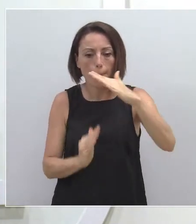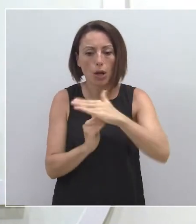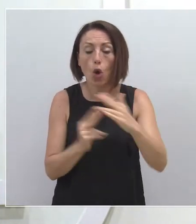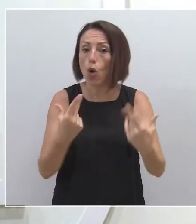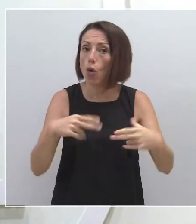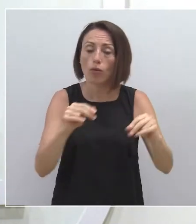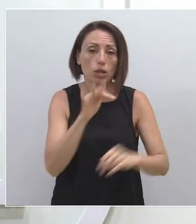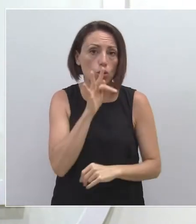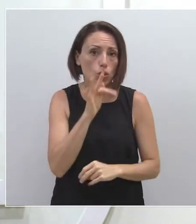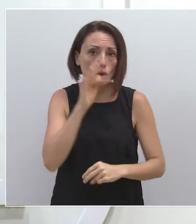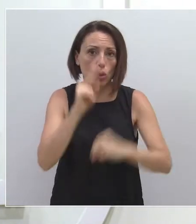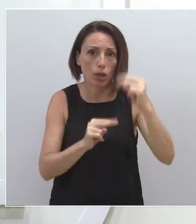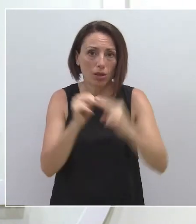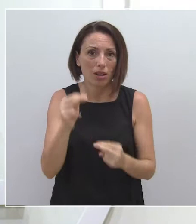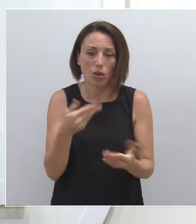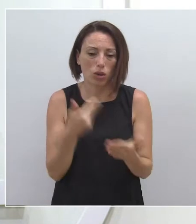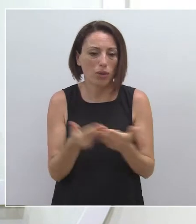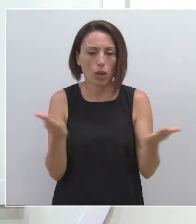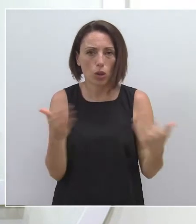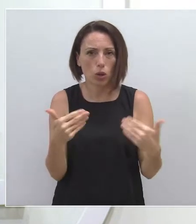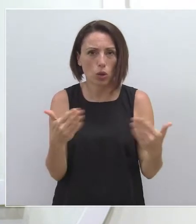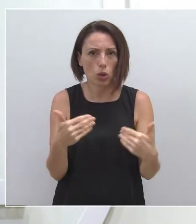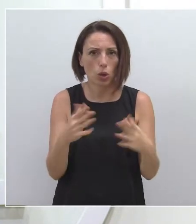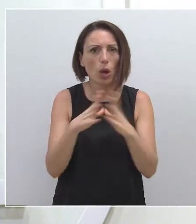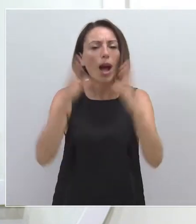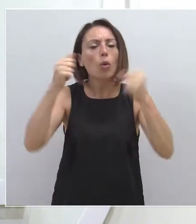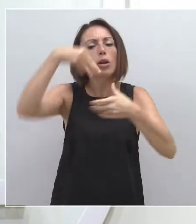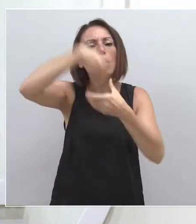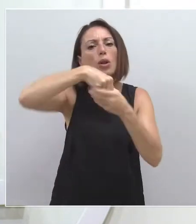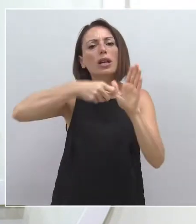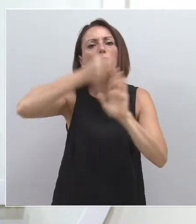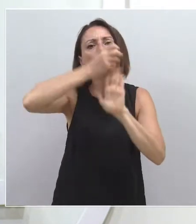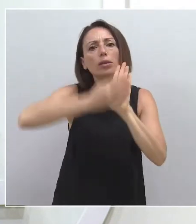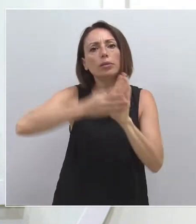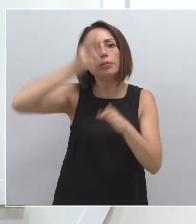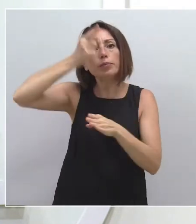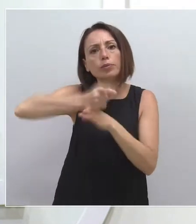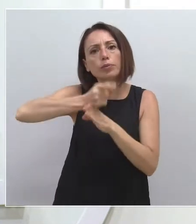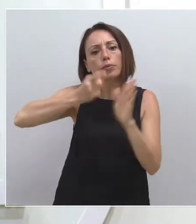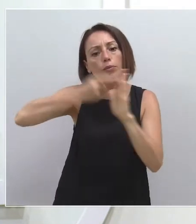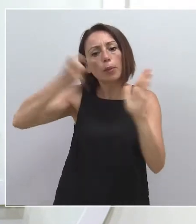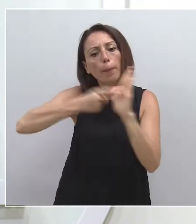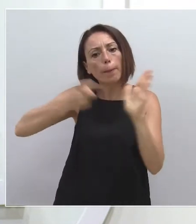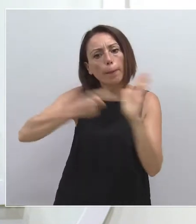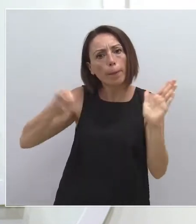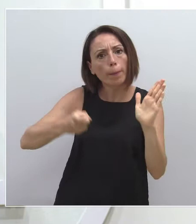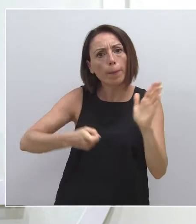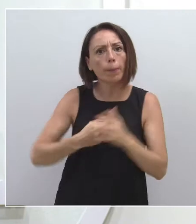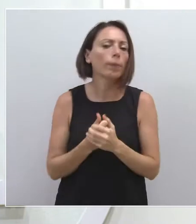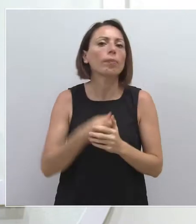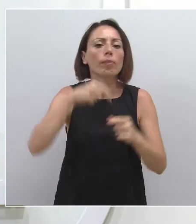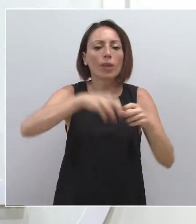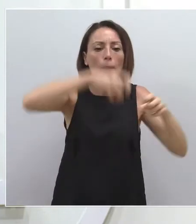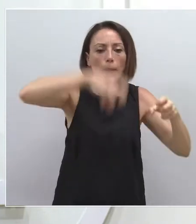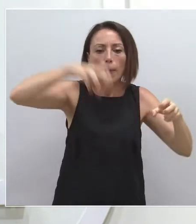no terminación de las obras injustificadamente. El acuerdo incluye la obligación de la retirada de las tablas TACAS instaladas